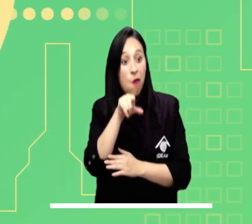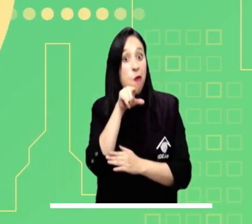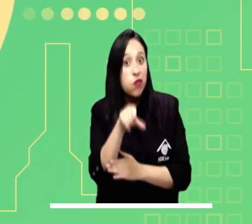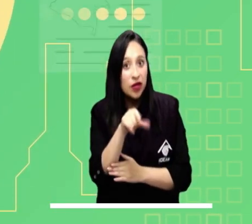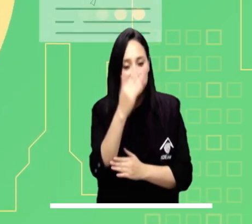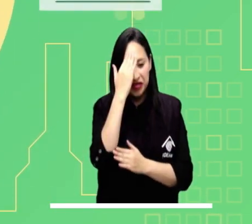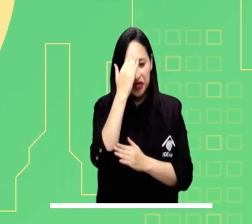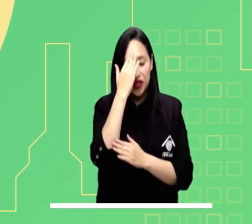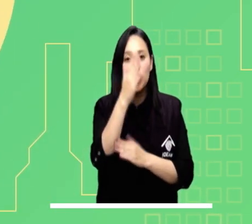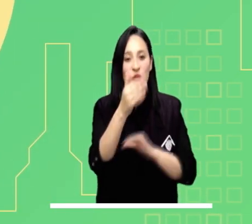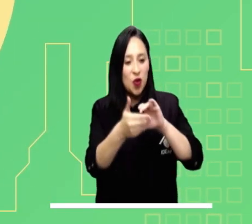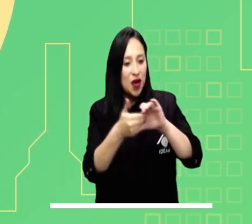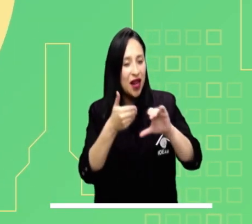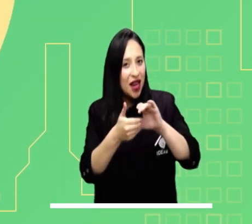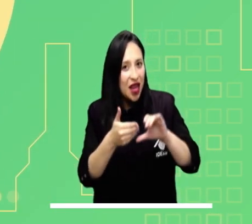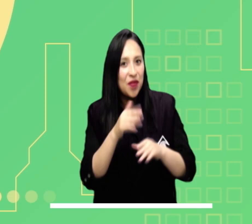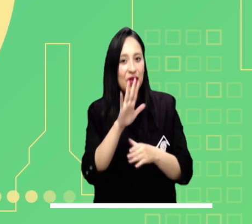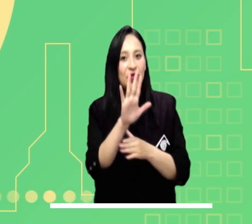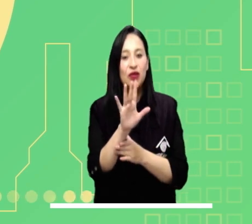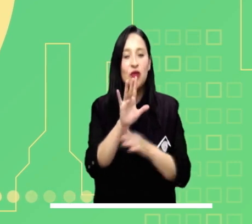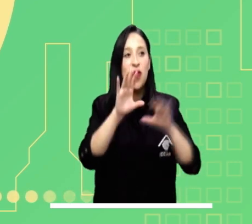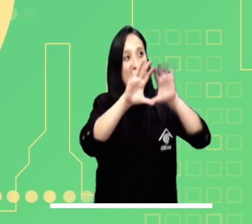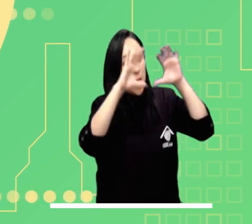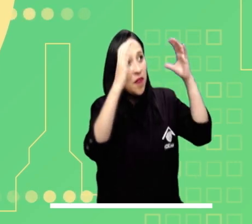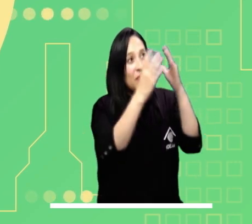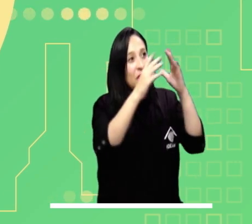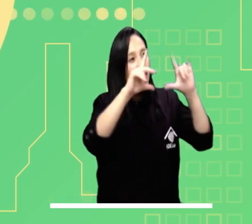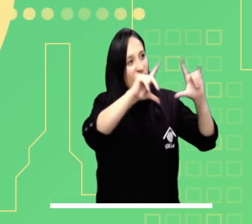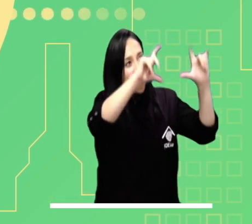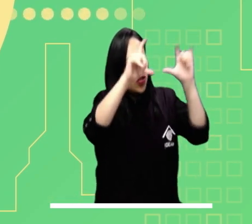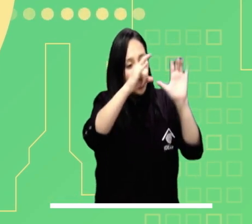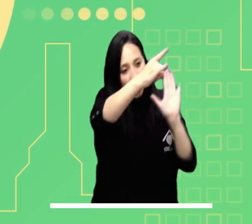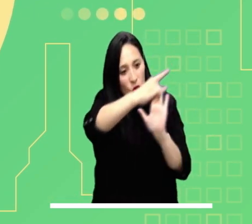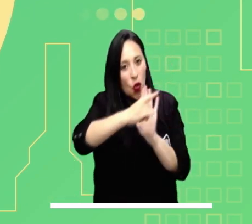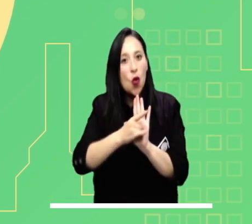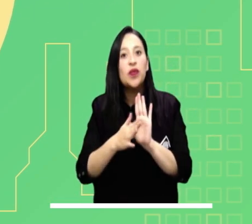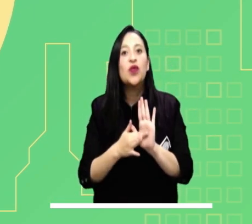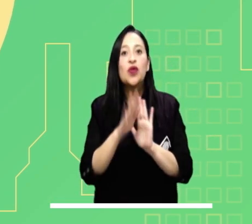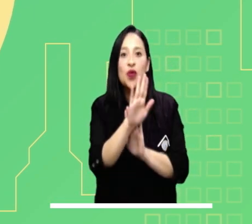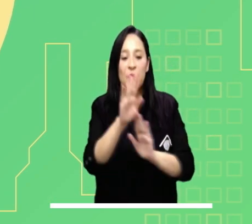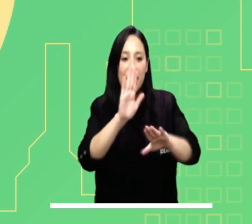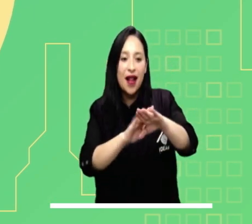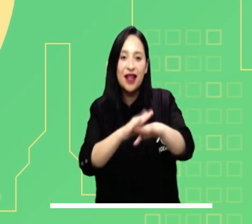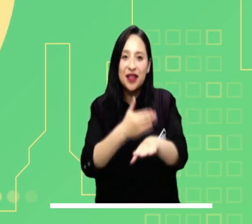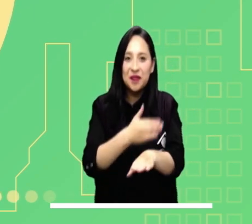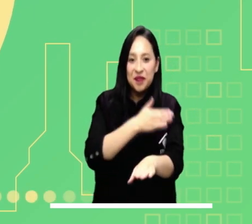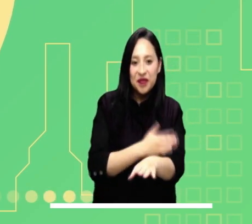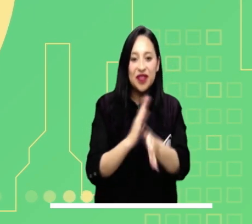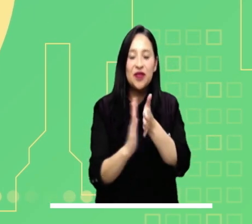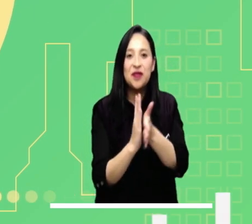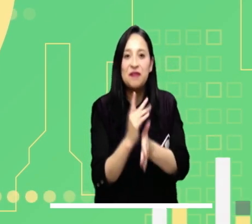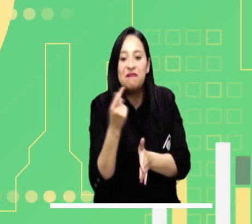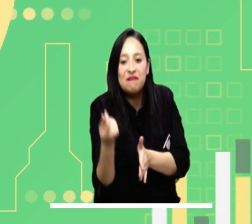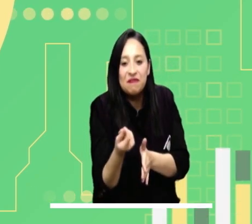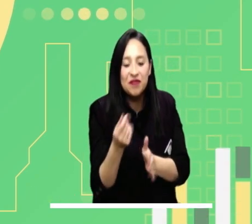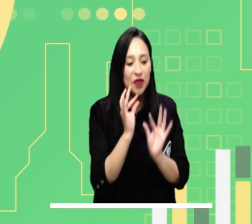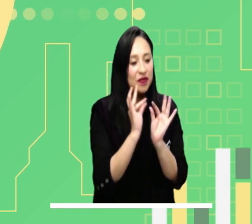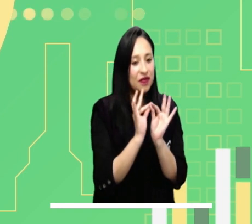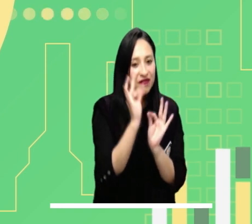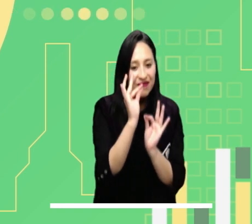Consulte los pronósticos del estado del tiempo, las imágenes satelitales y conozca las principales alertas tempranas.